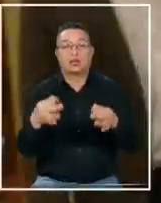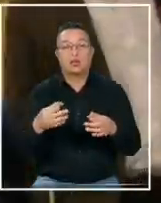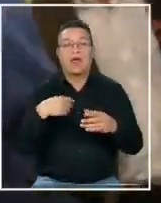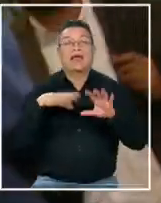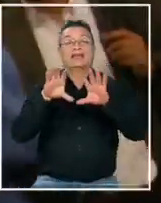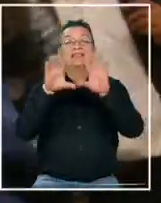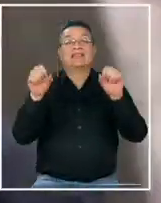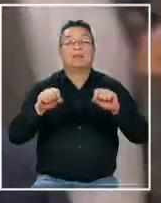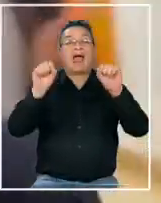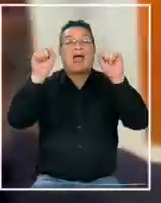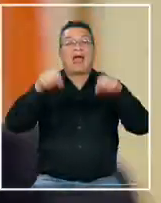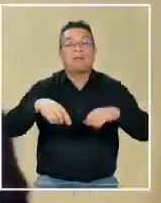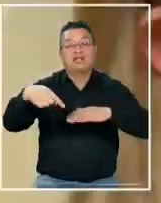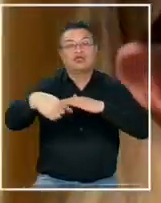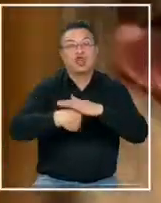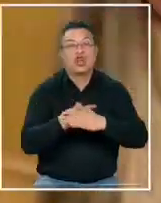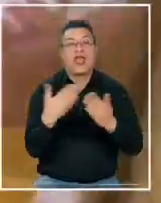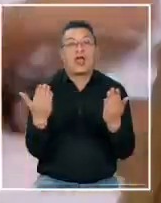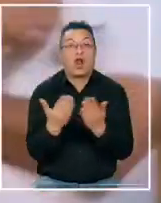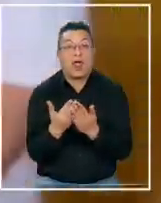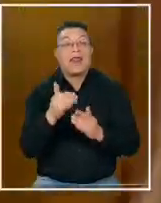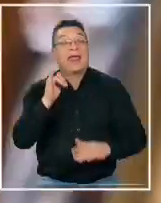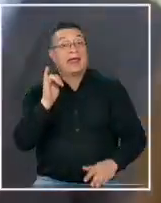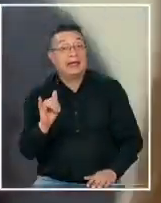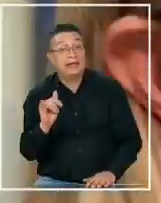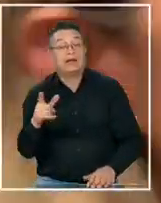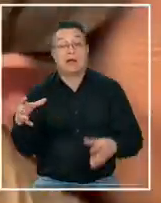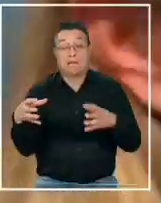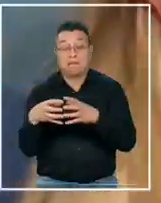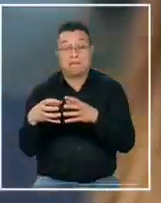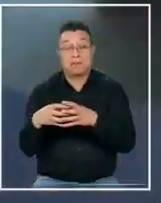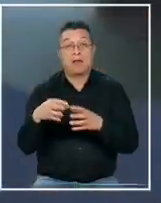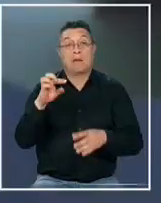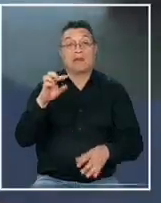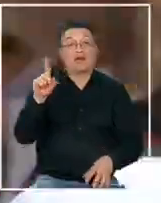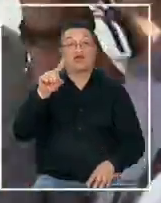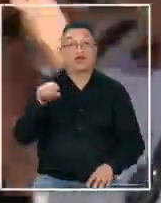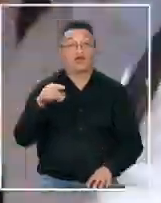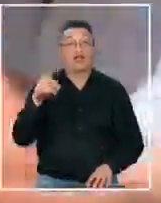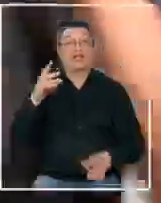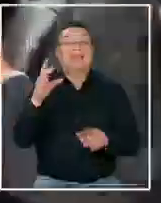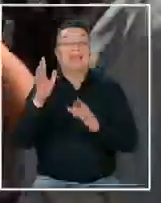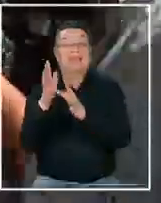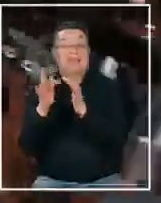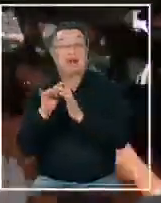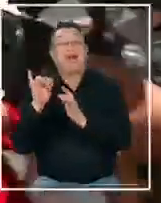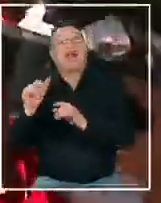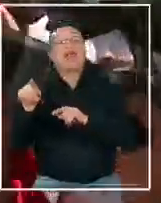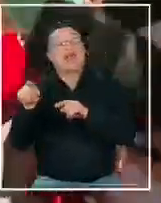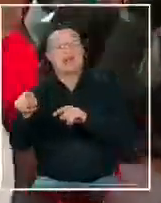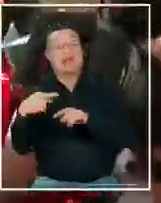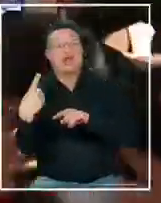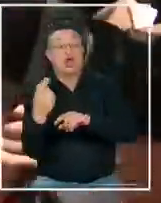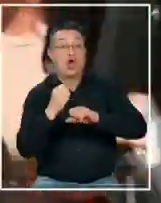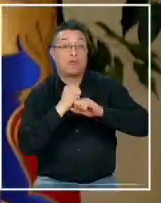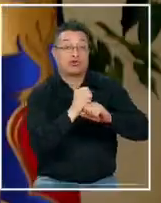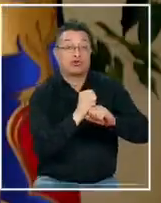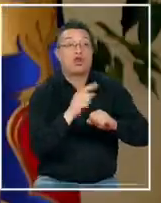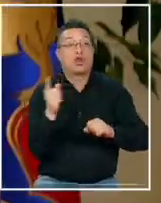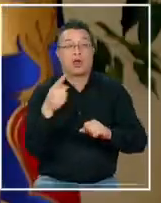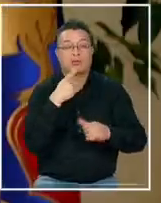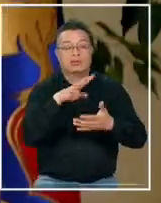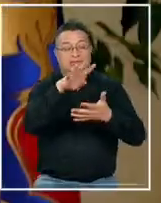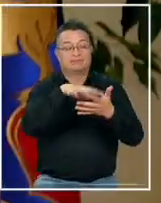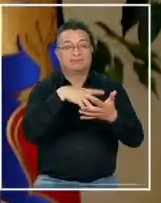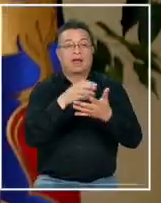escolar y, principalmente, lo que dicen desde el Partido Social Cristiano y desde varios partidos de la oposición, la malla en torno a la